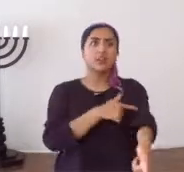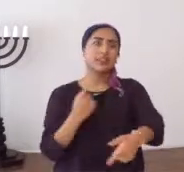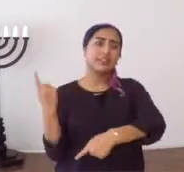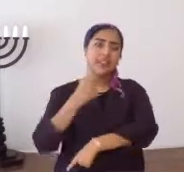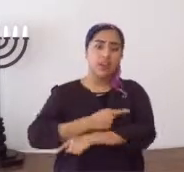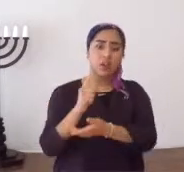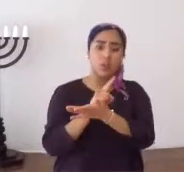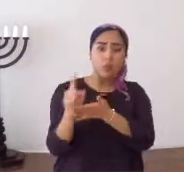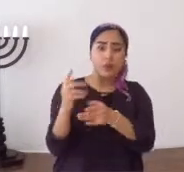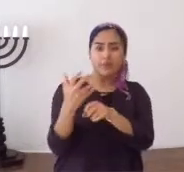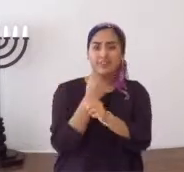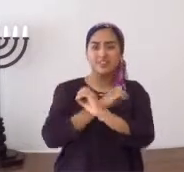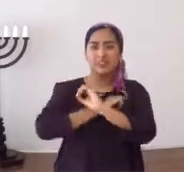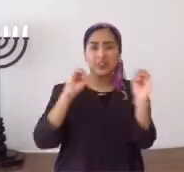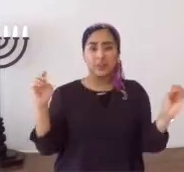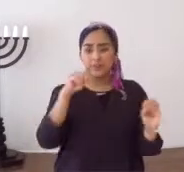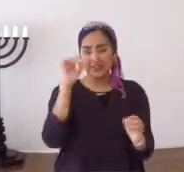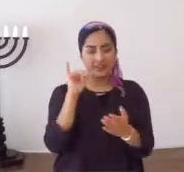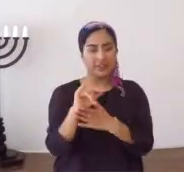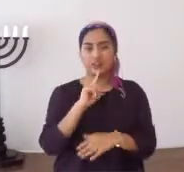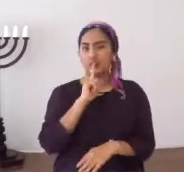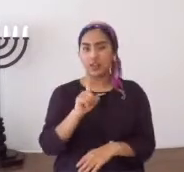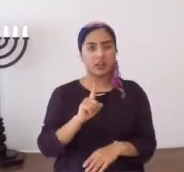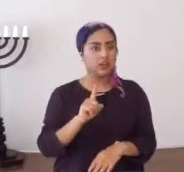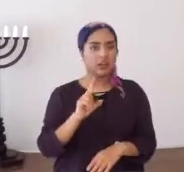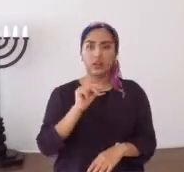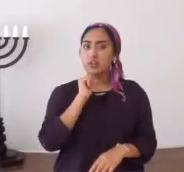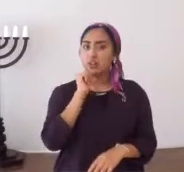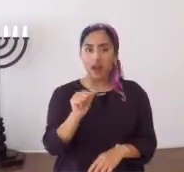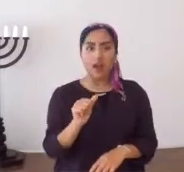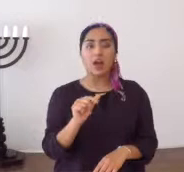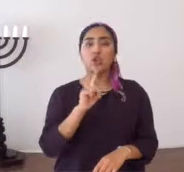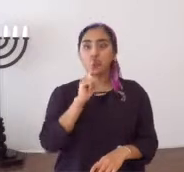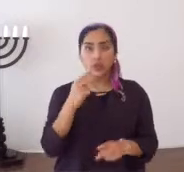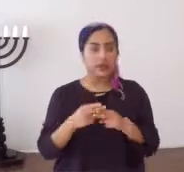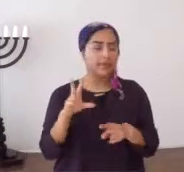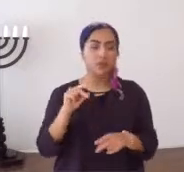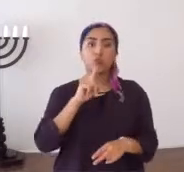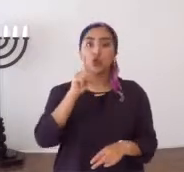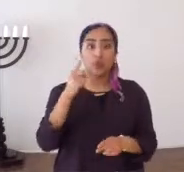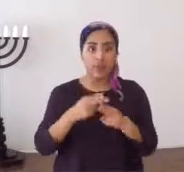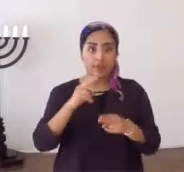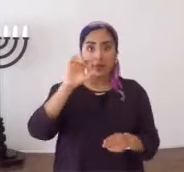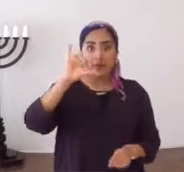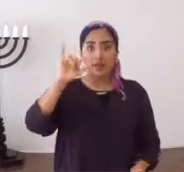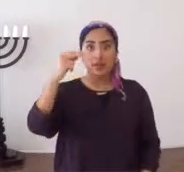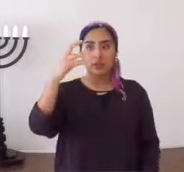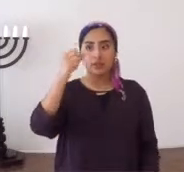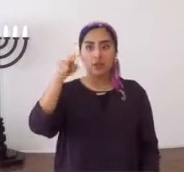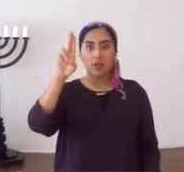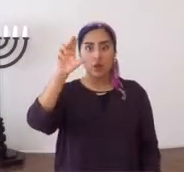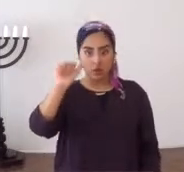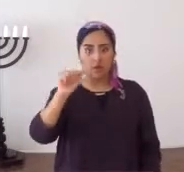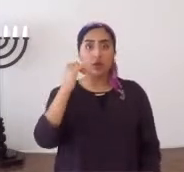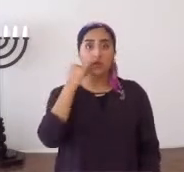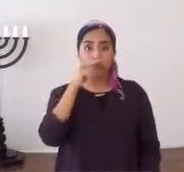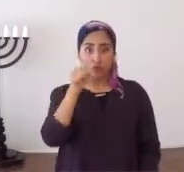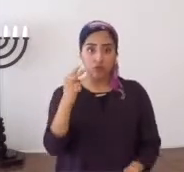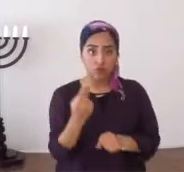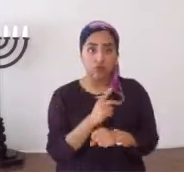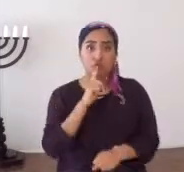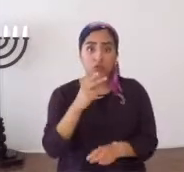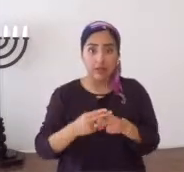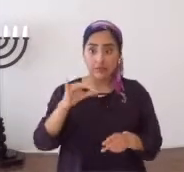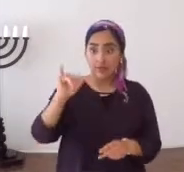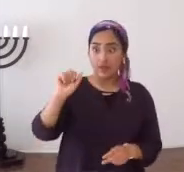tardarse días, semanas y no va a lograr nada, porque ese no es su nombre. Su nombre es Yahshua. Y si usted menciona el nombre Yahshua, los